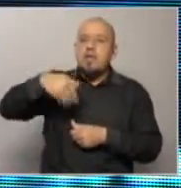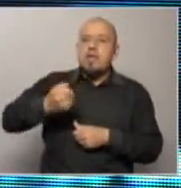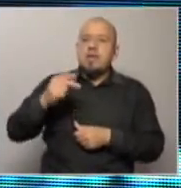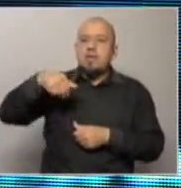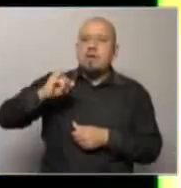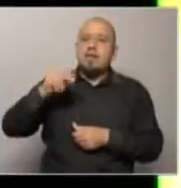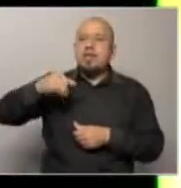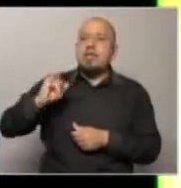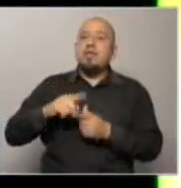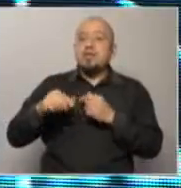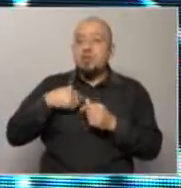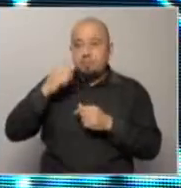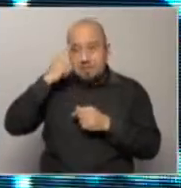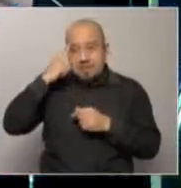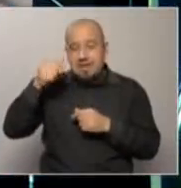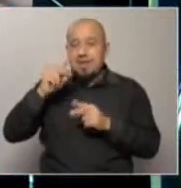de Forlán